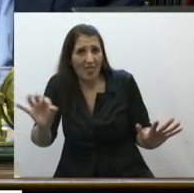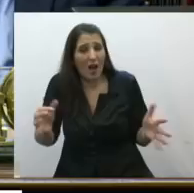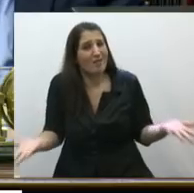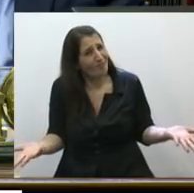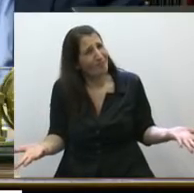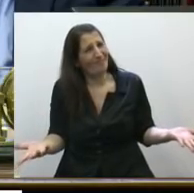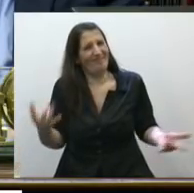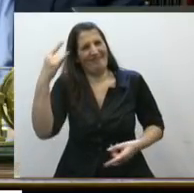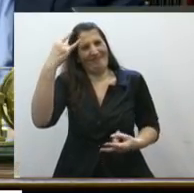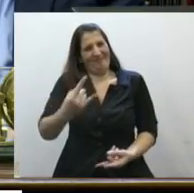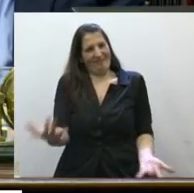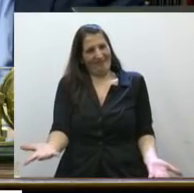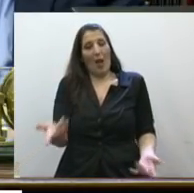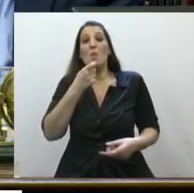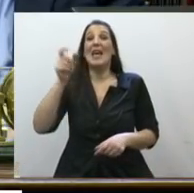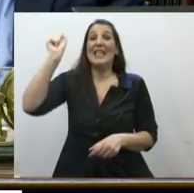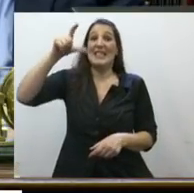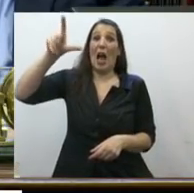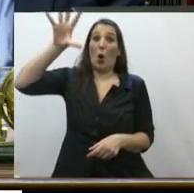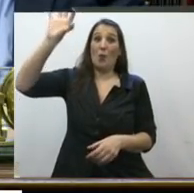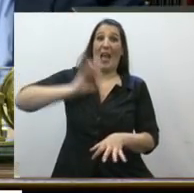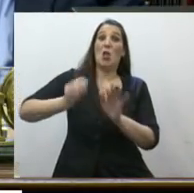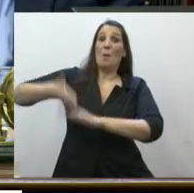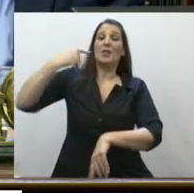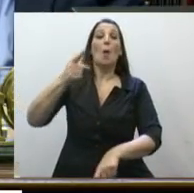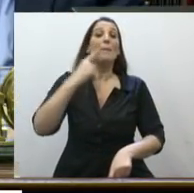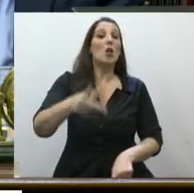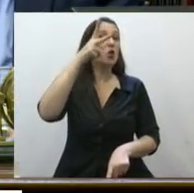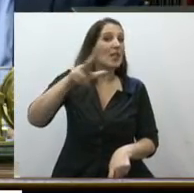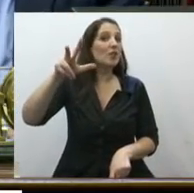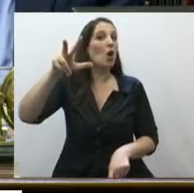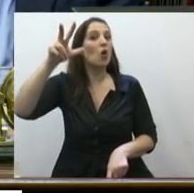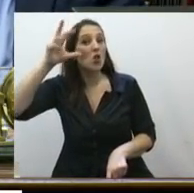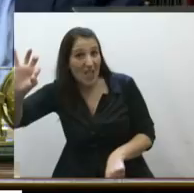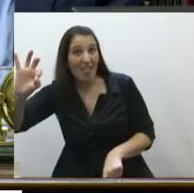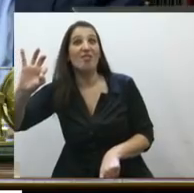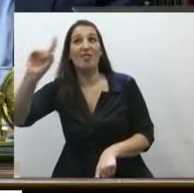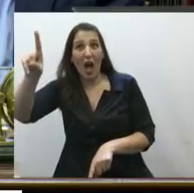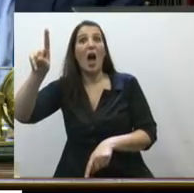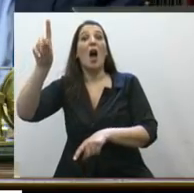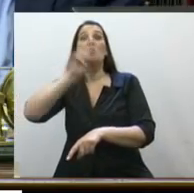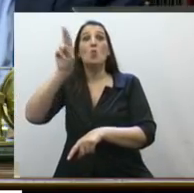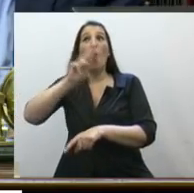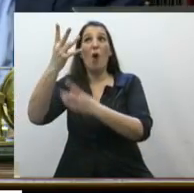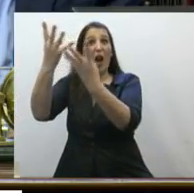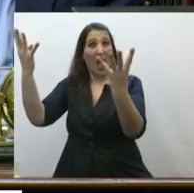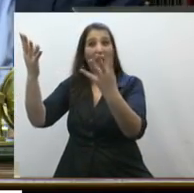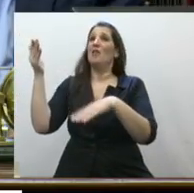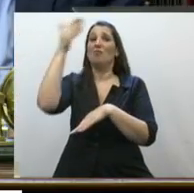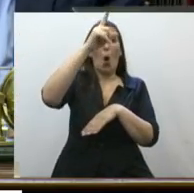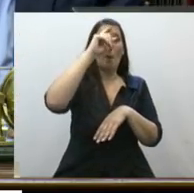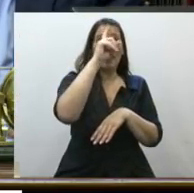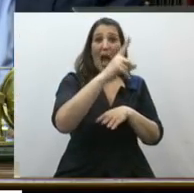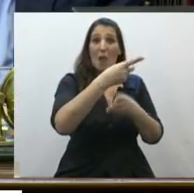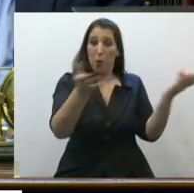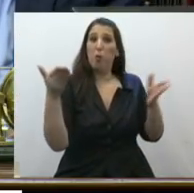Chaco, 1.880 casos de mujeres fueron atendidas en el hospital público